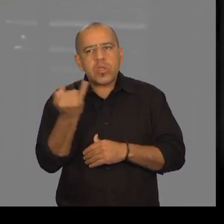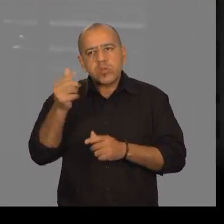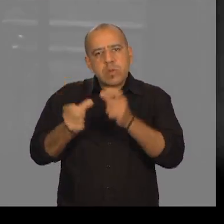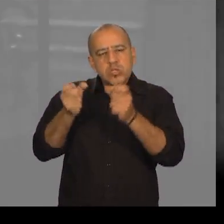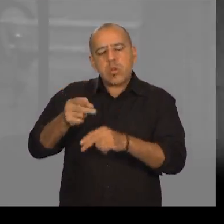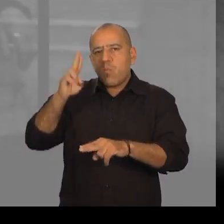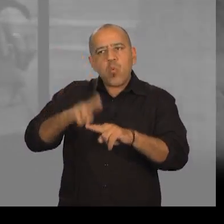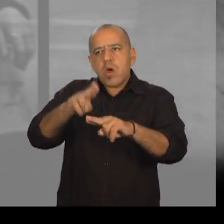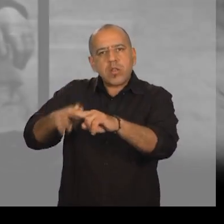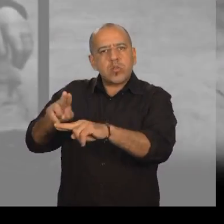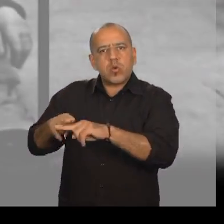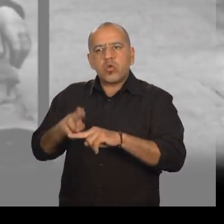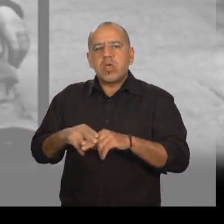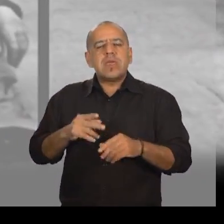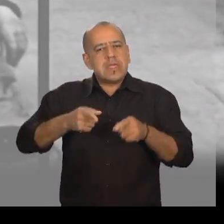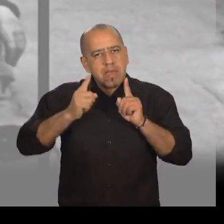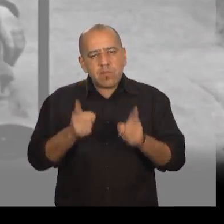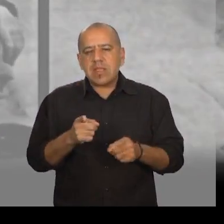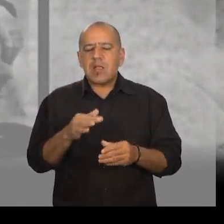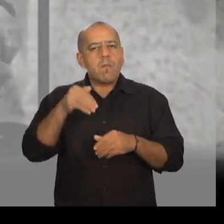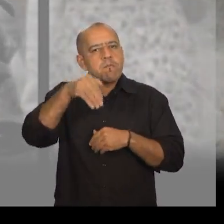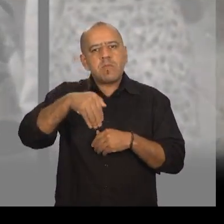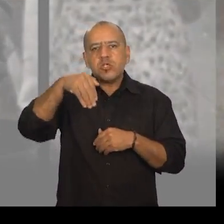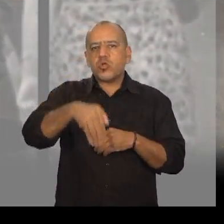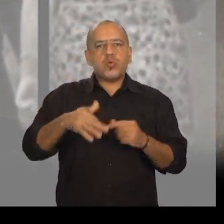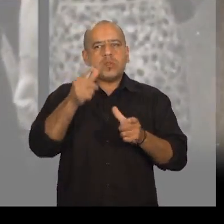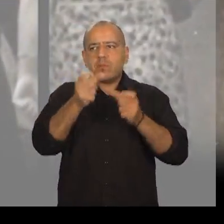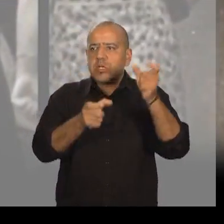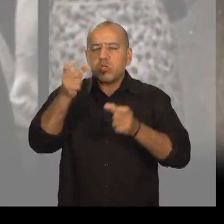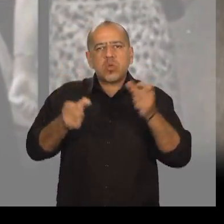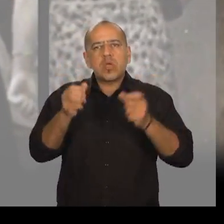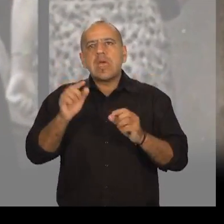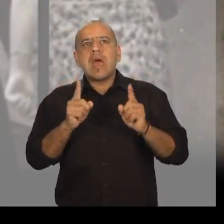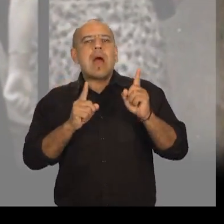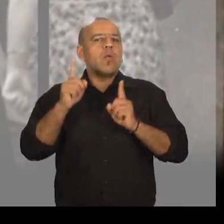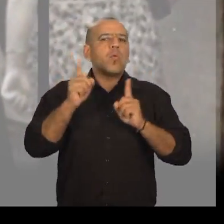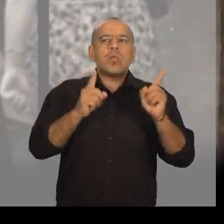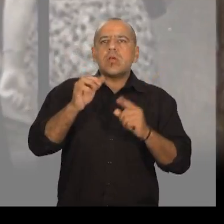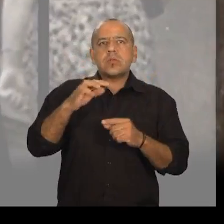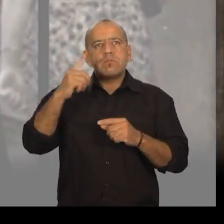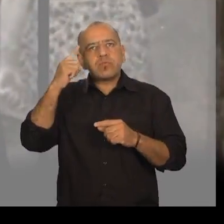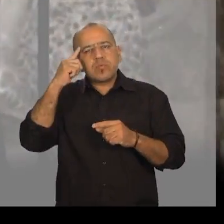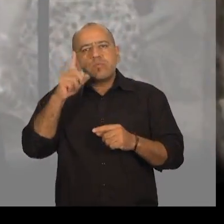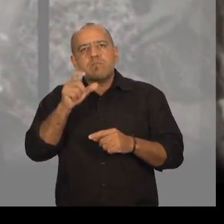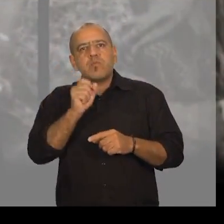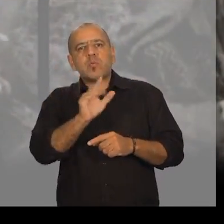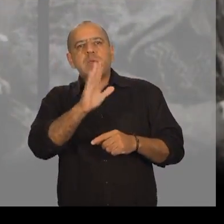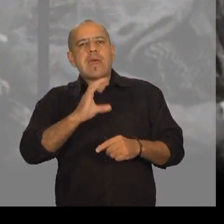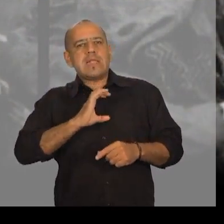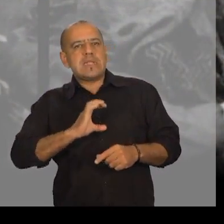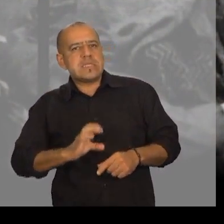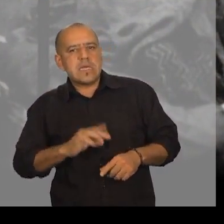judío y también a los millones de personas que con algún tipo de capacidad diferente fueron